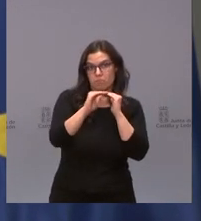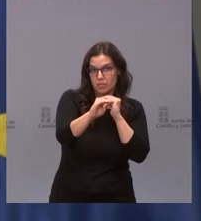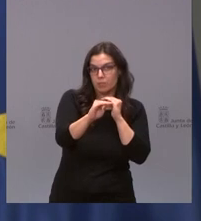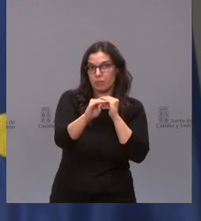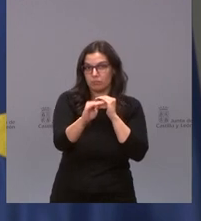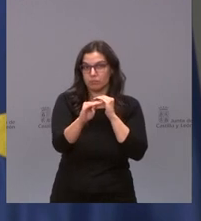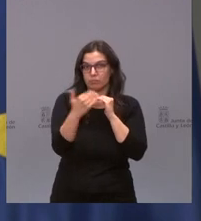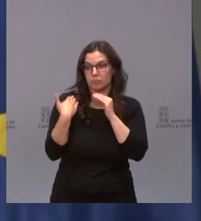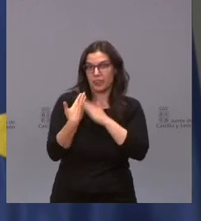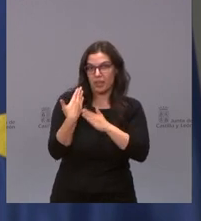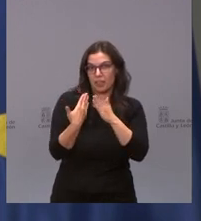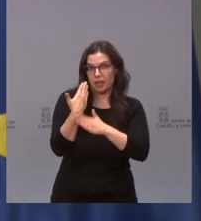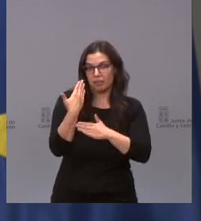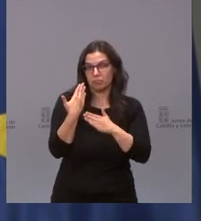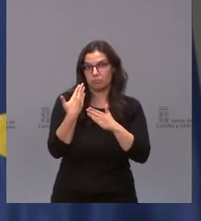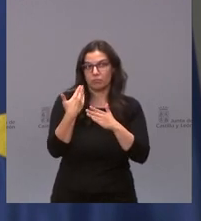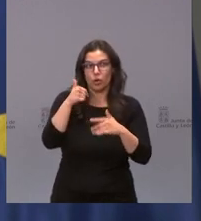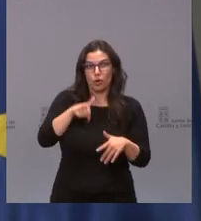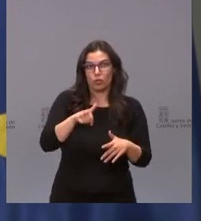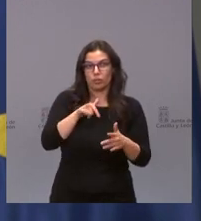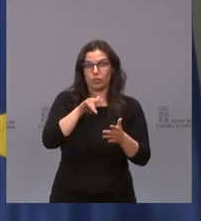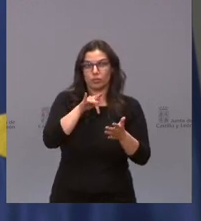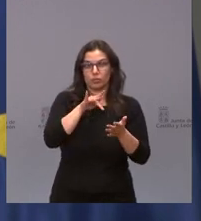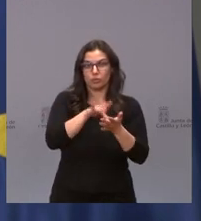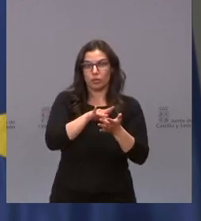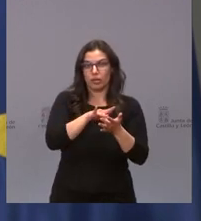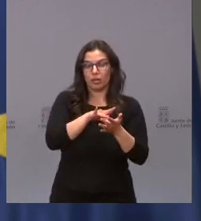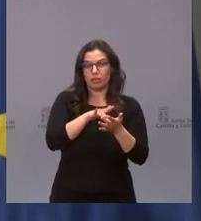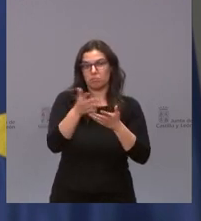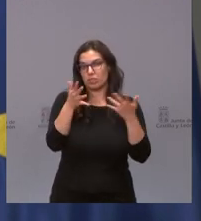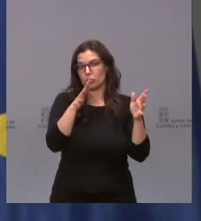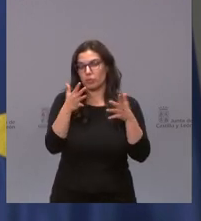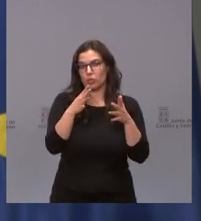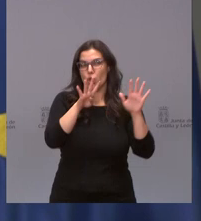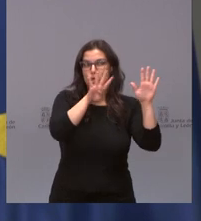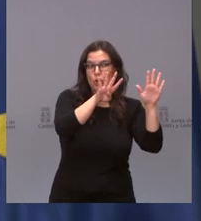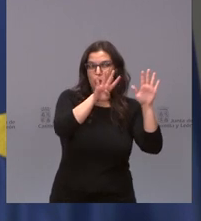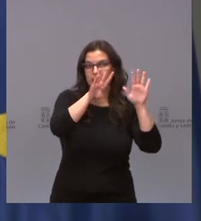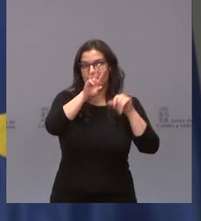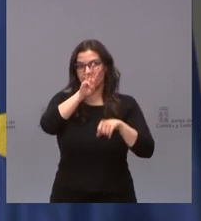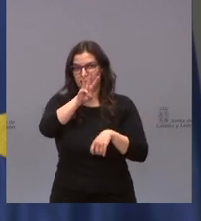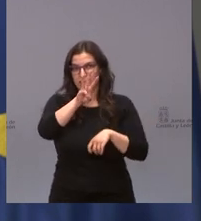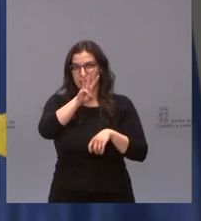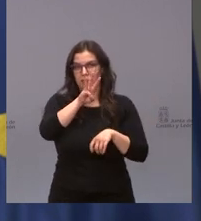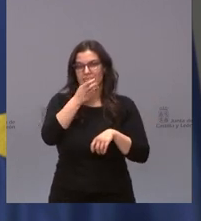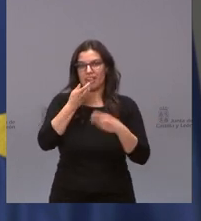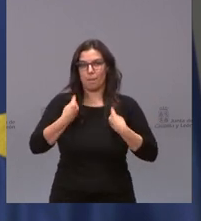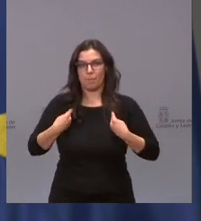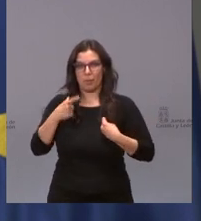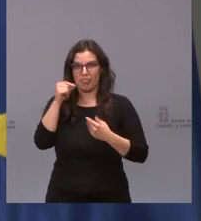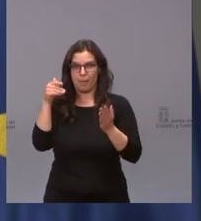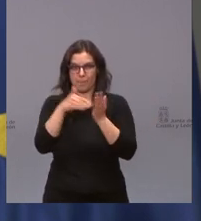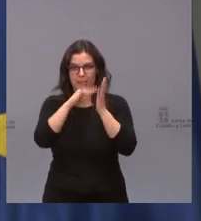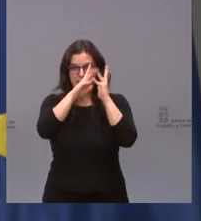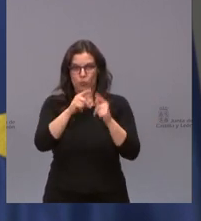en los últimos días. Hoy estamos en una incidencia acumulada de aproximadamente 93 por 100.000 habitantes a siete días,